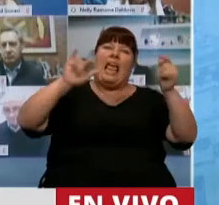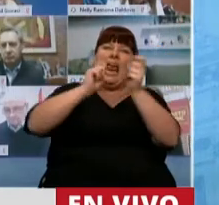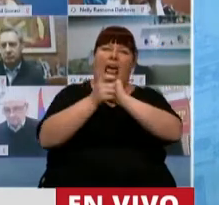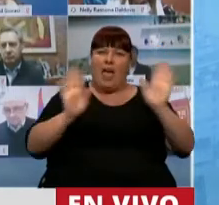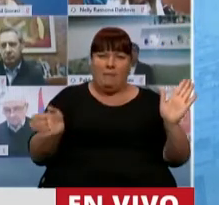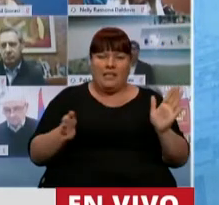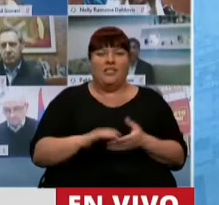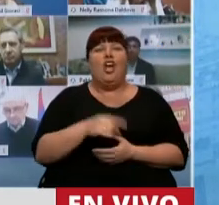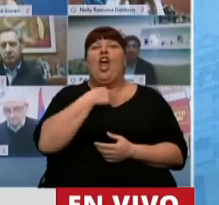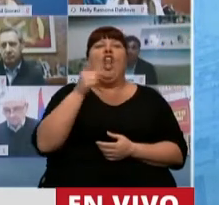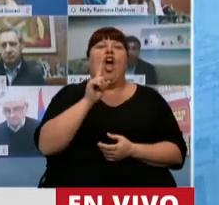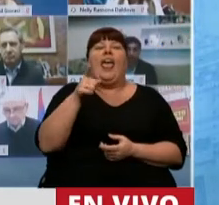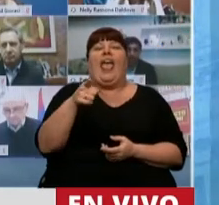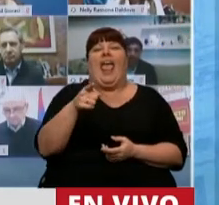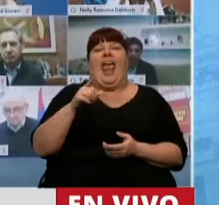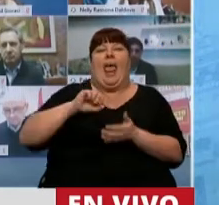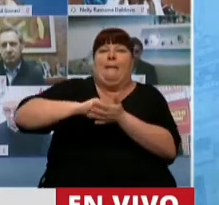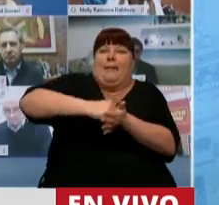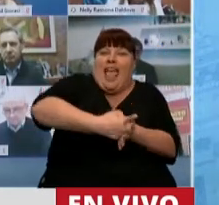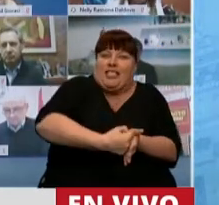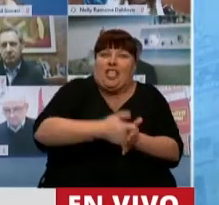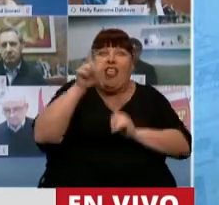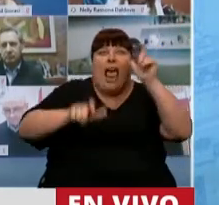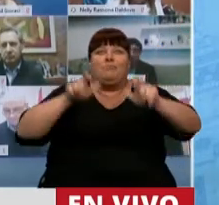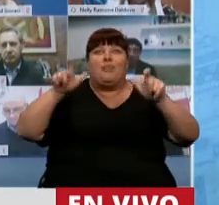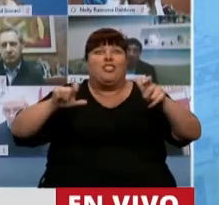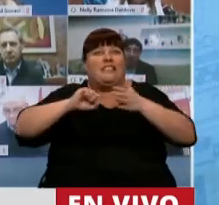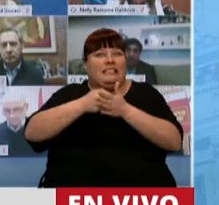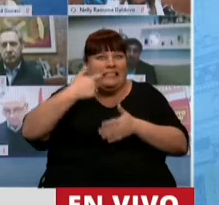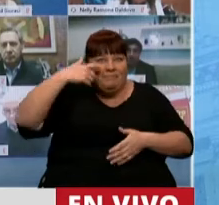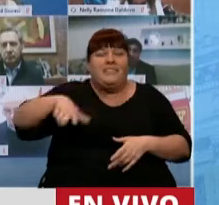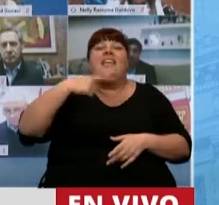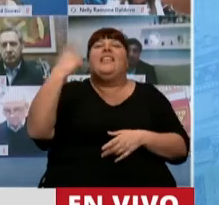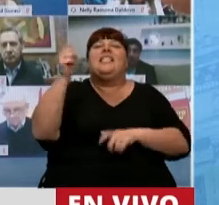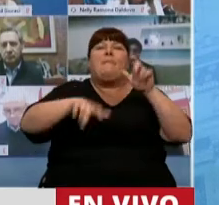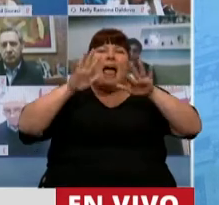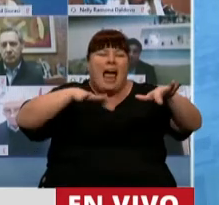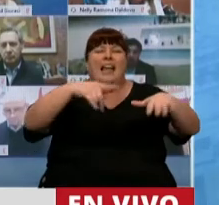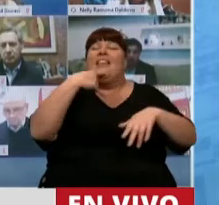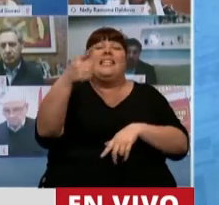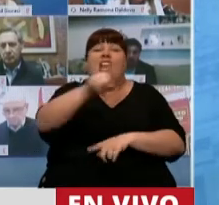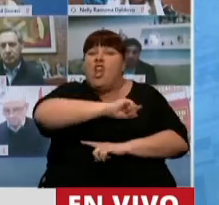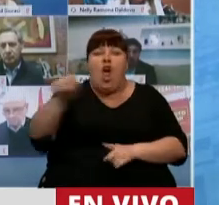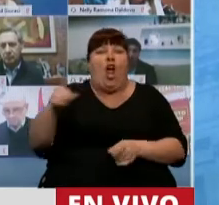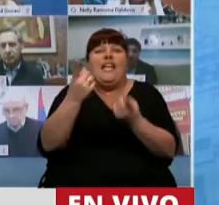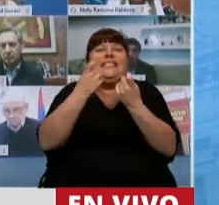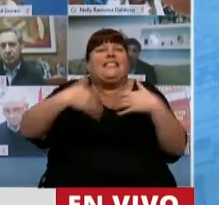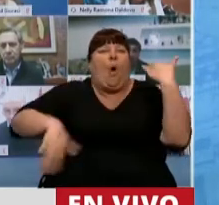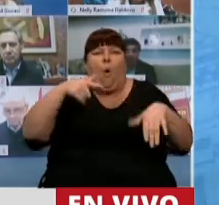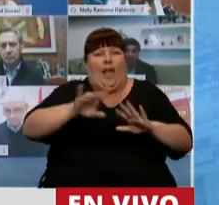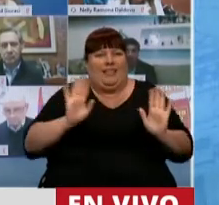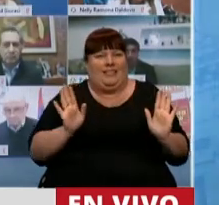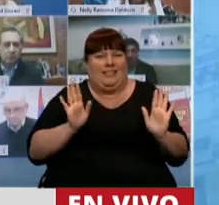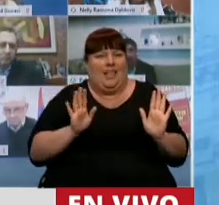para no tener que soportar la presión popular de la gente que nos está diciendo que esas no son sus necesidades,